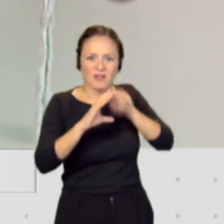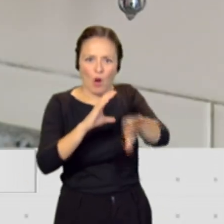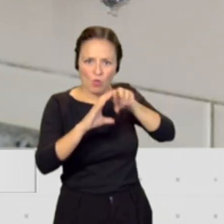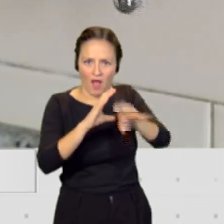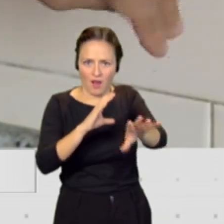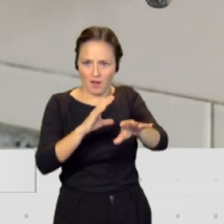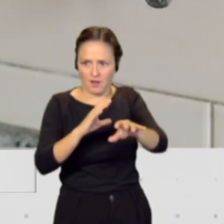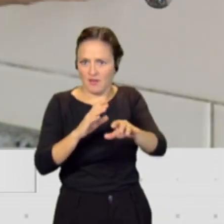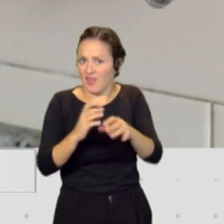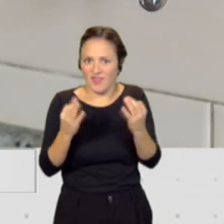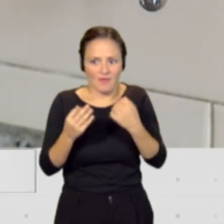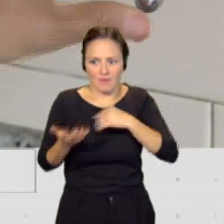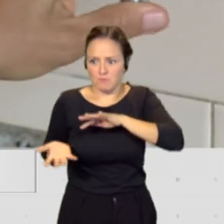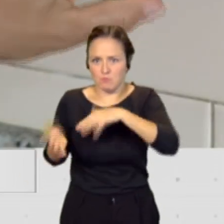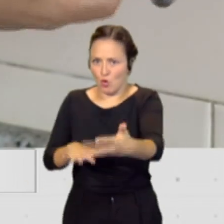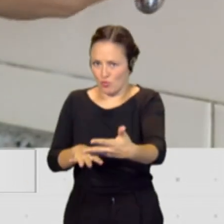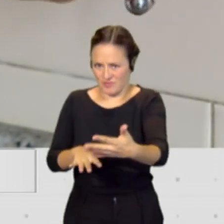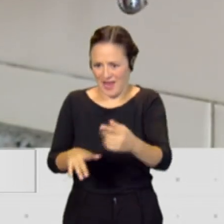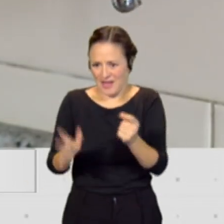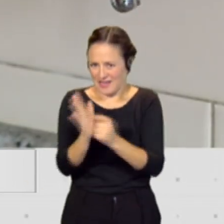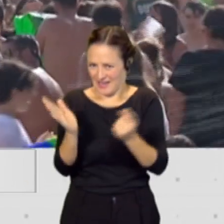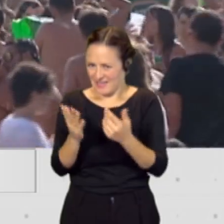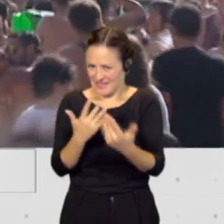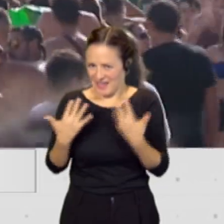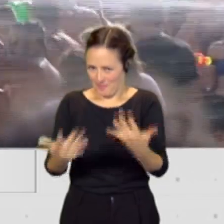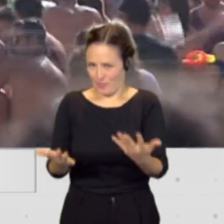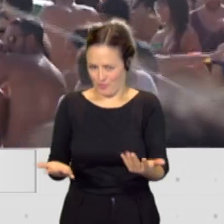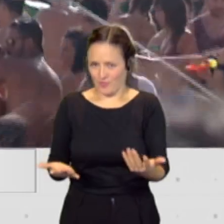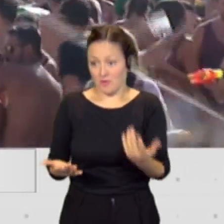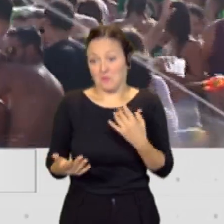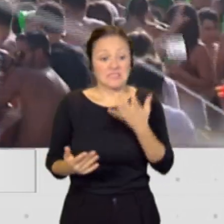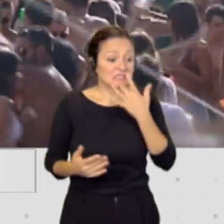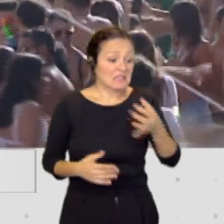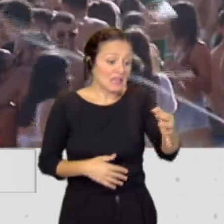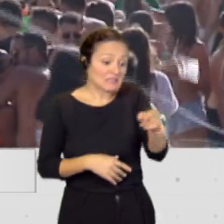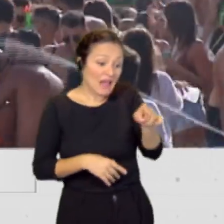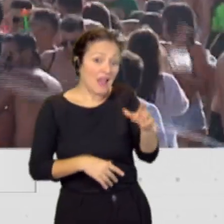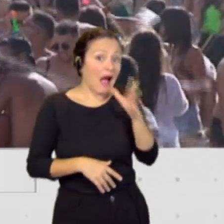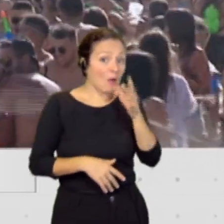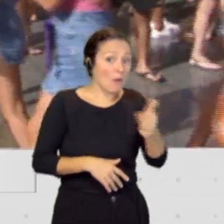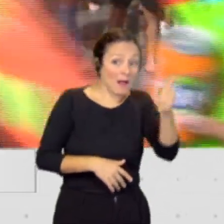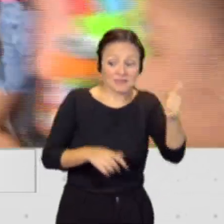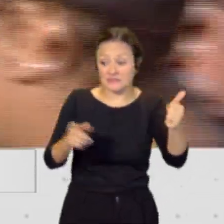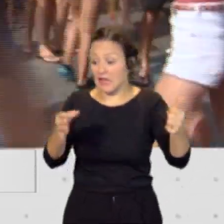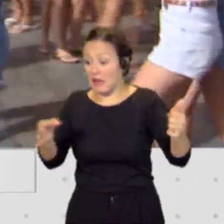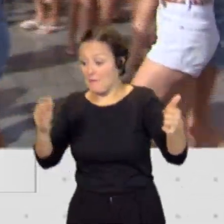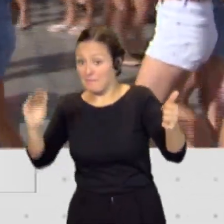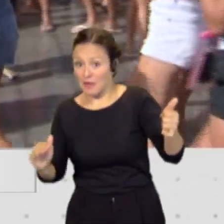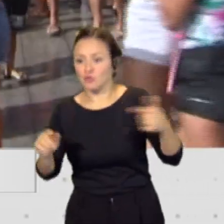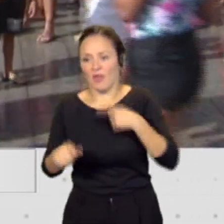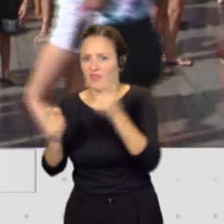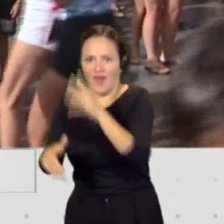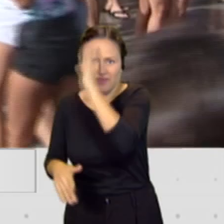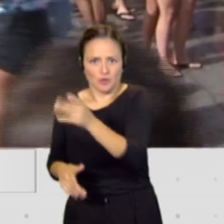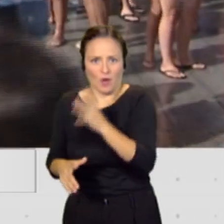disponible de una parte de la isla donde puede tener más agua en otras zonas que el sector agrario está sufriendo más,